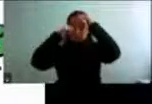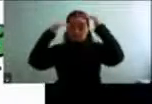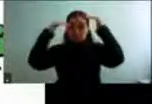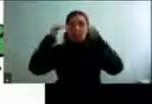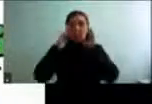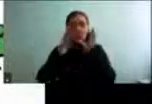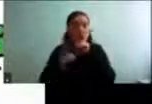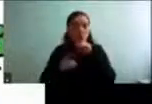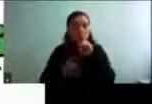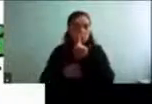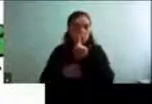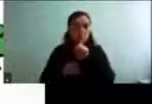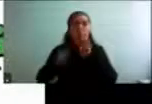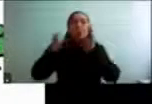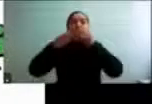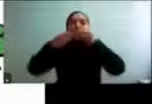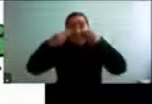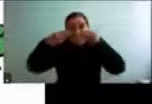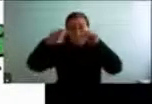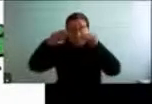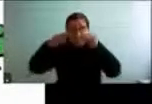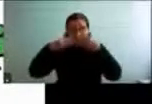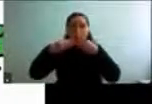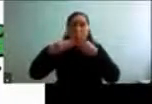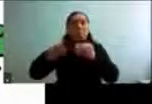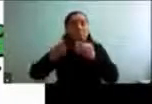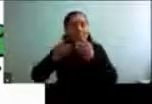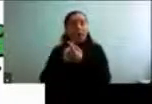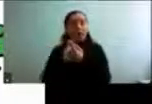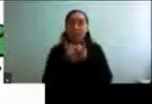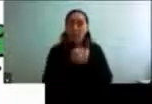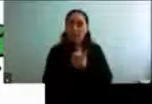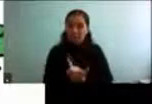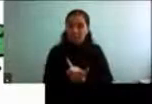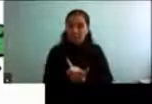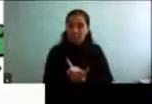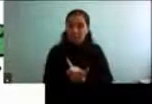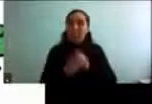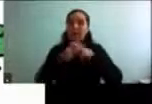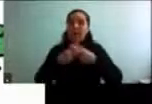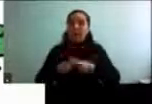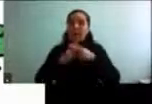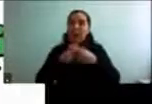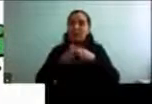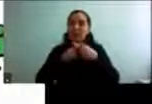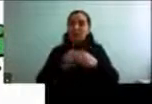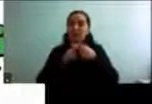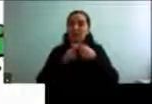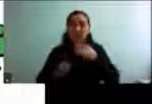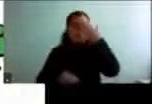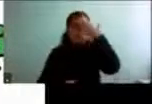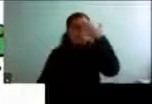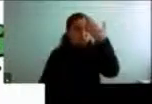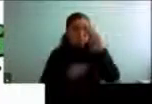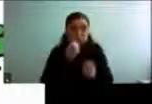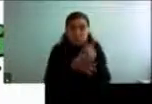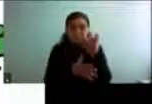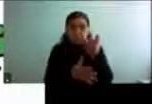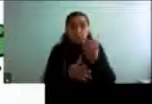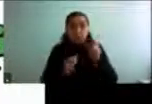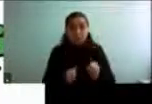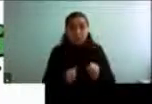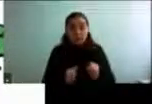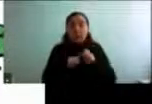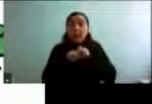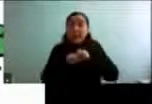cambios y no va a poder tener herramientas para enfrentar estas cosas nuevas que van apareciendo. Contar con redes de